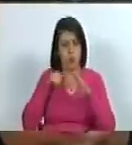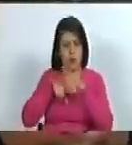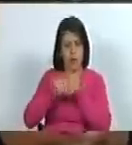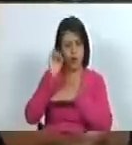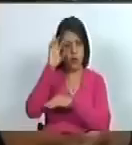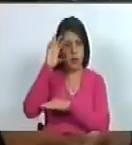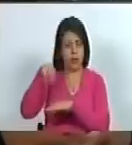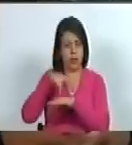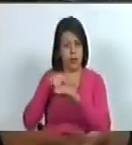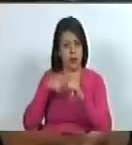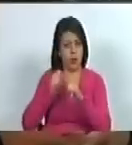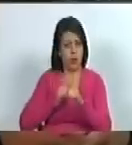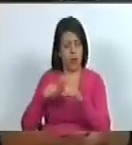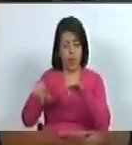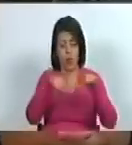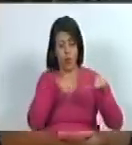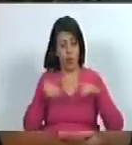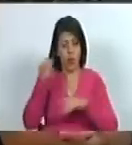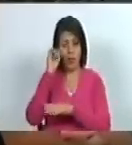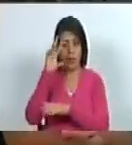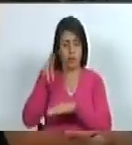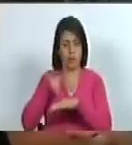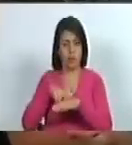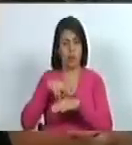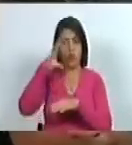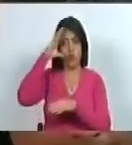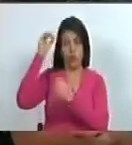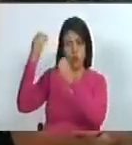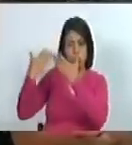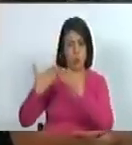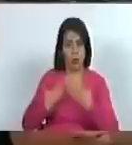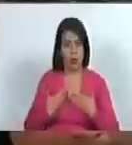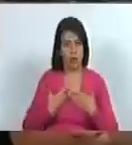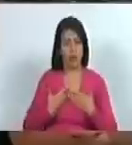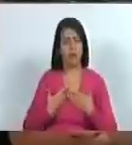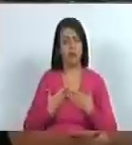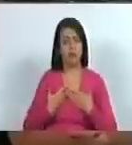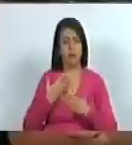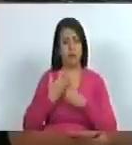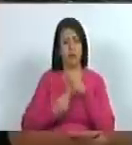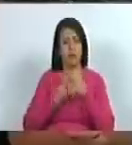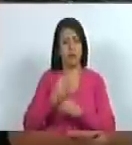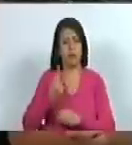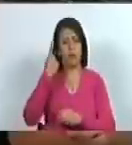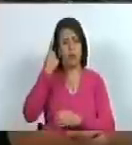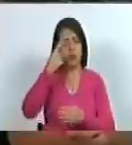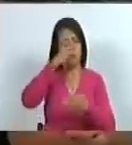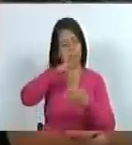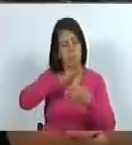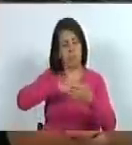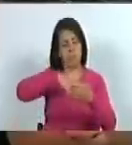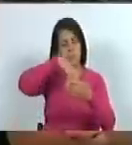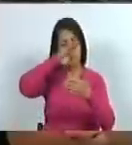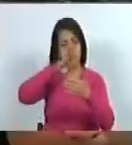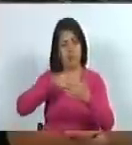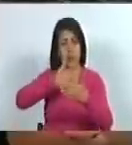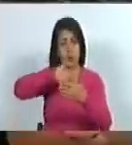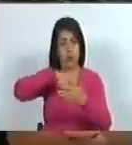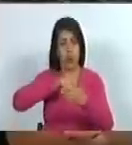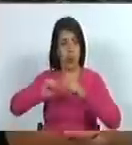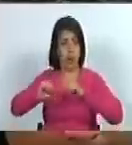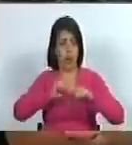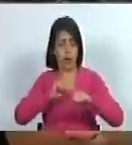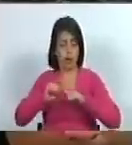asamblea en cualquier parte de la asamblea nos otorga un lienzo día a día para que plasmemos nuestras